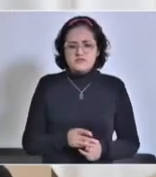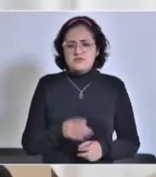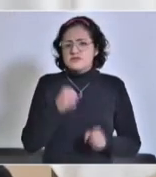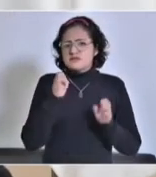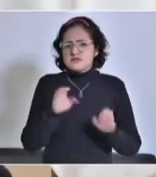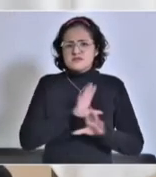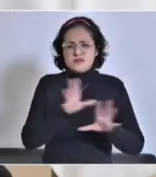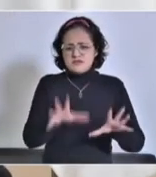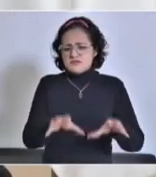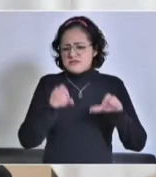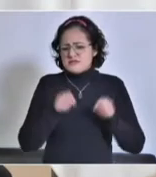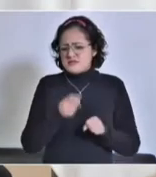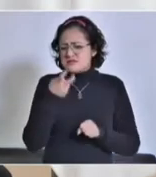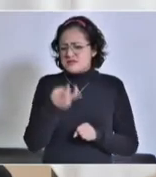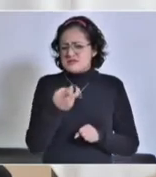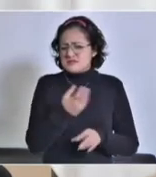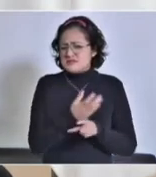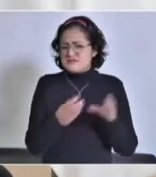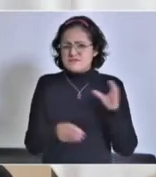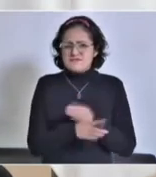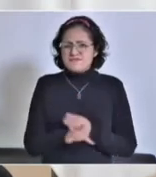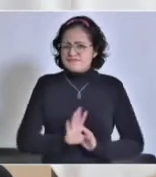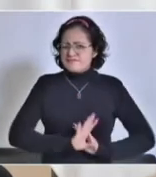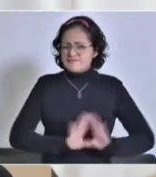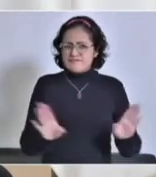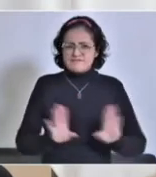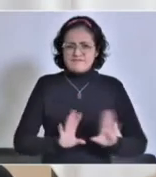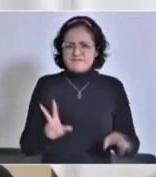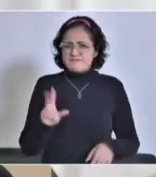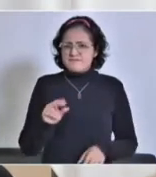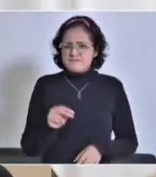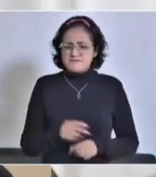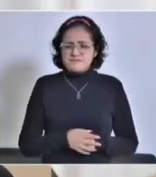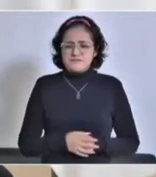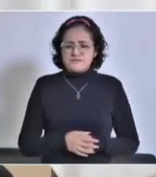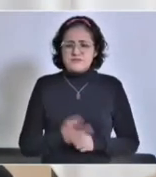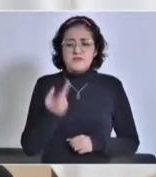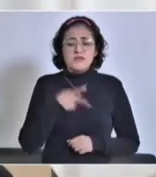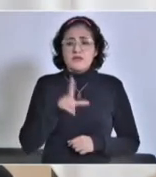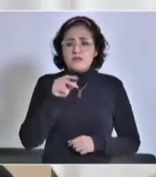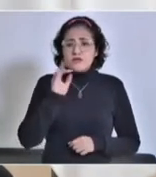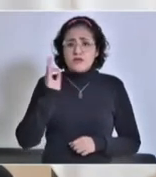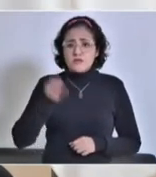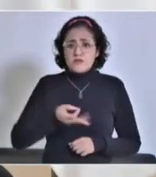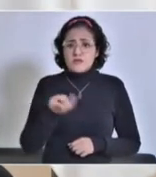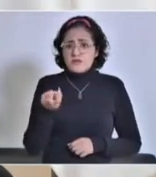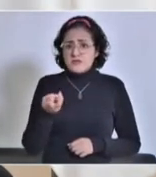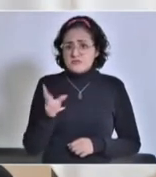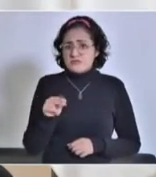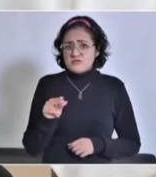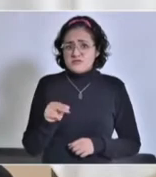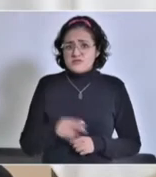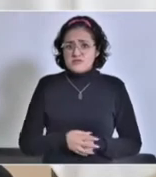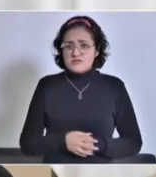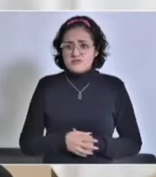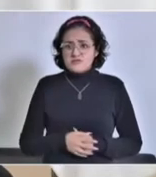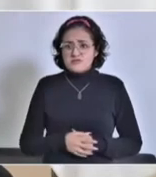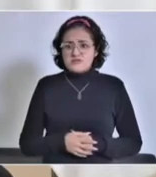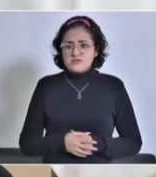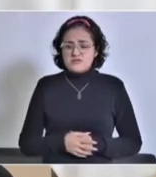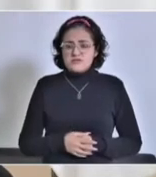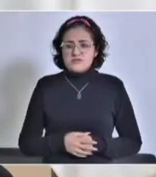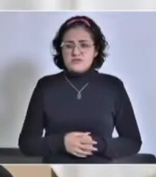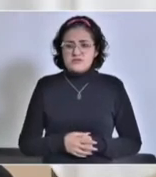ese tipo de material, pero no está probado. es un